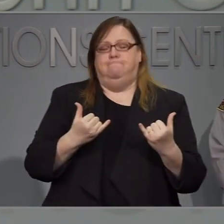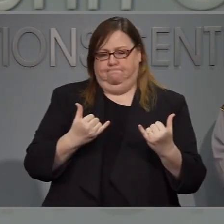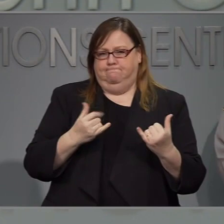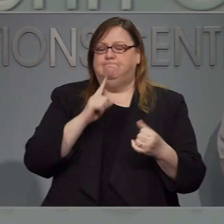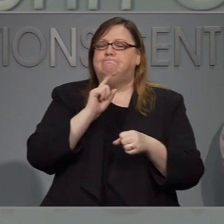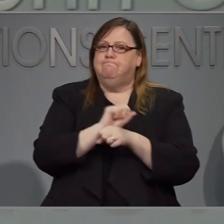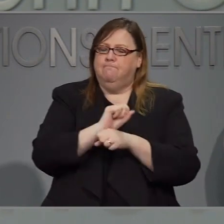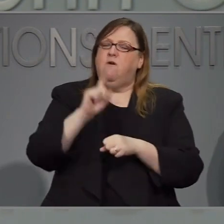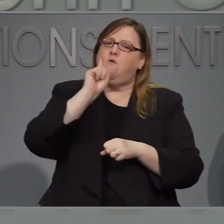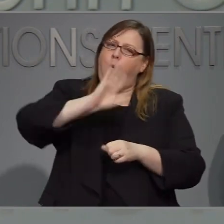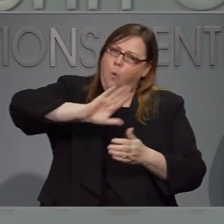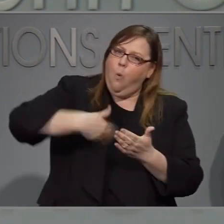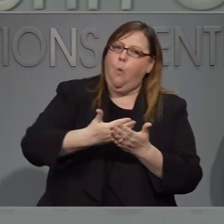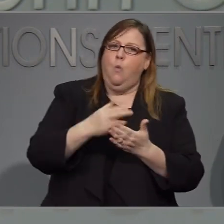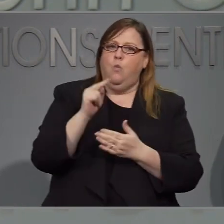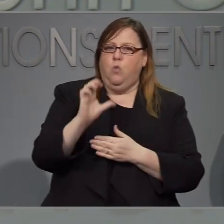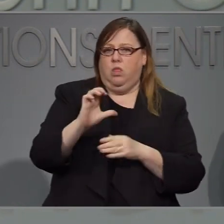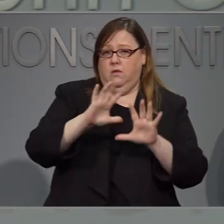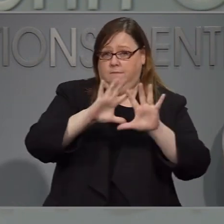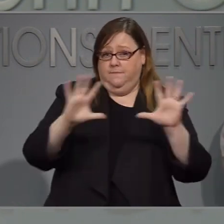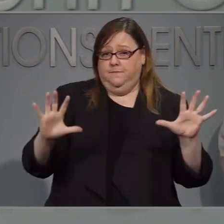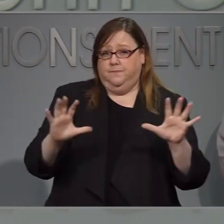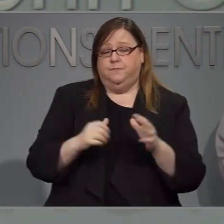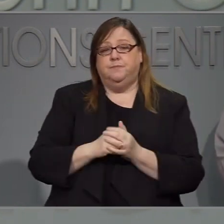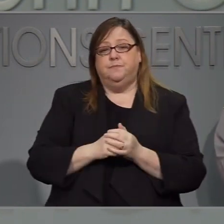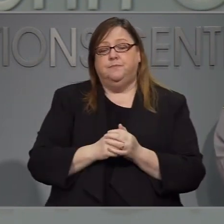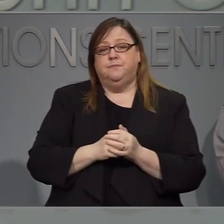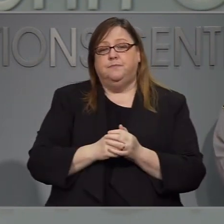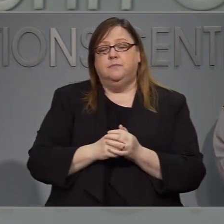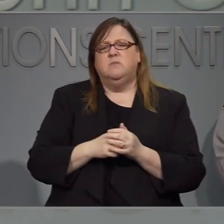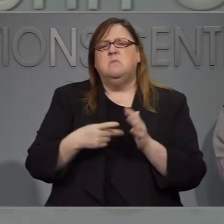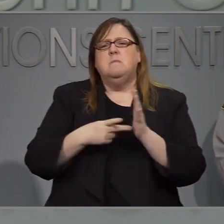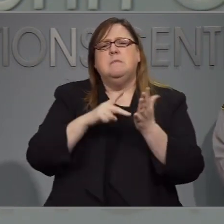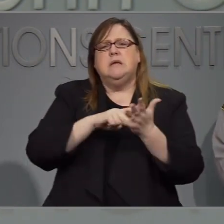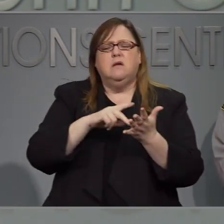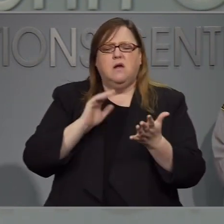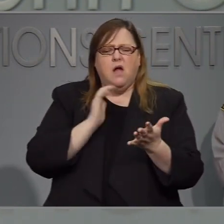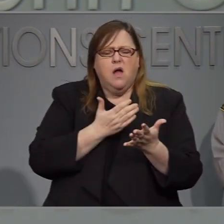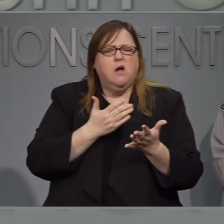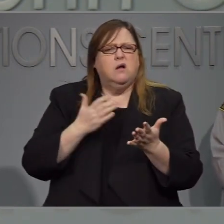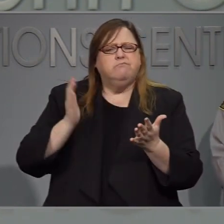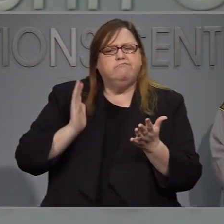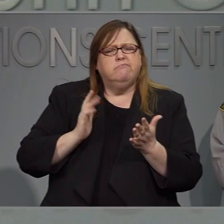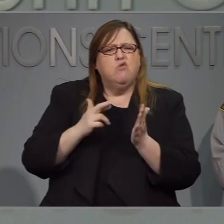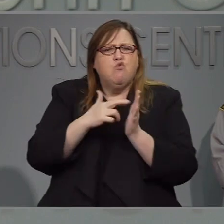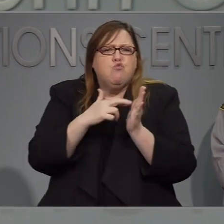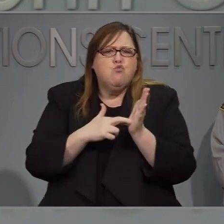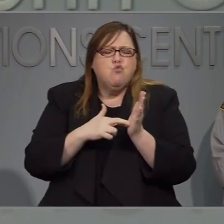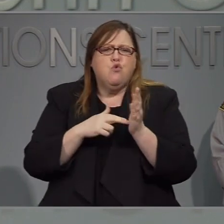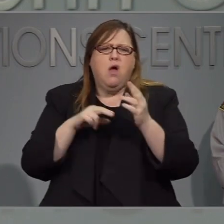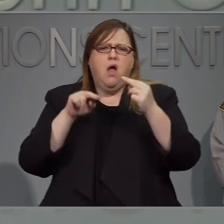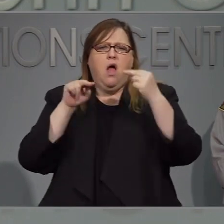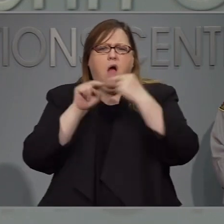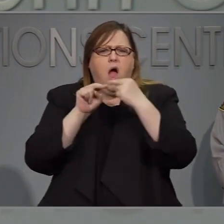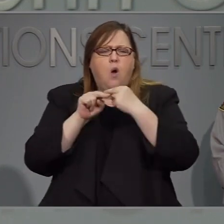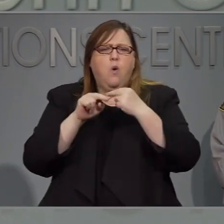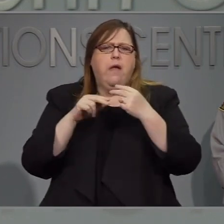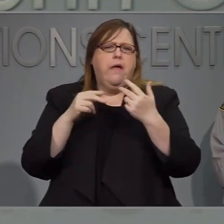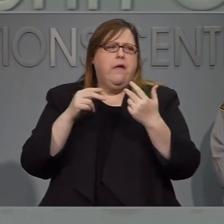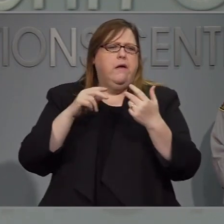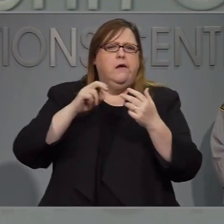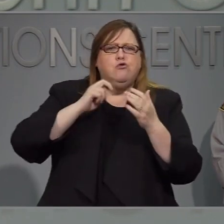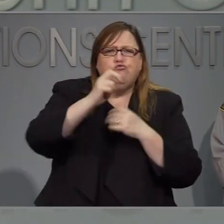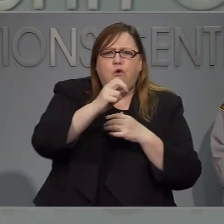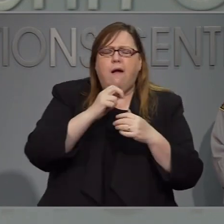Es deshacernos de restricciones y límites en cuanto a como viajamos para